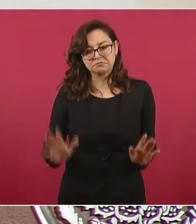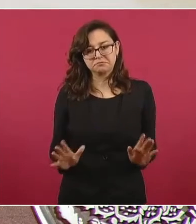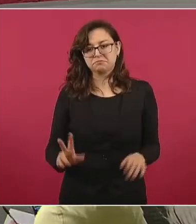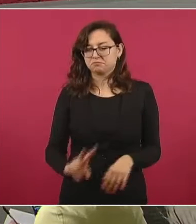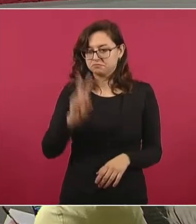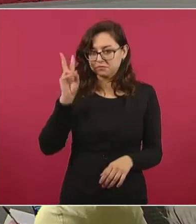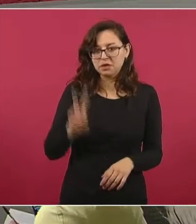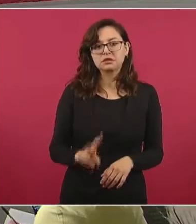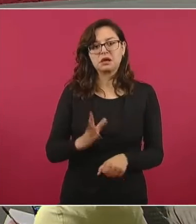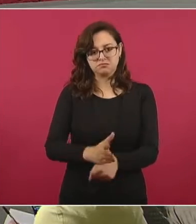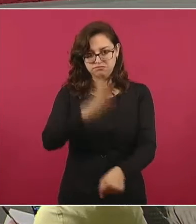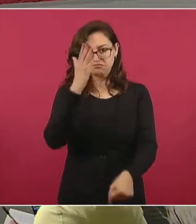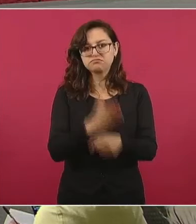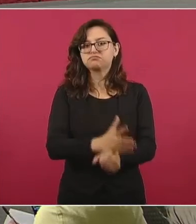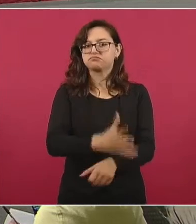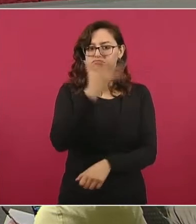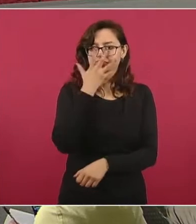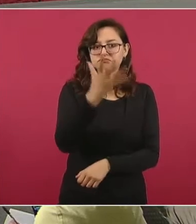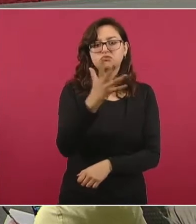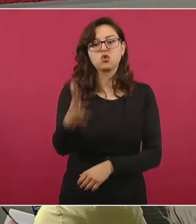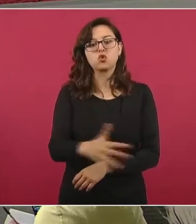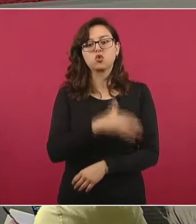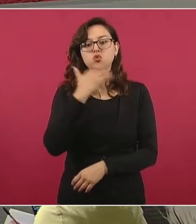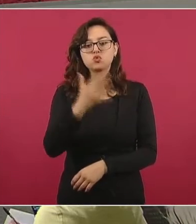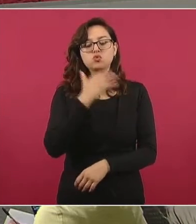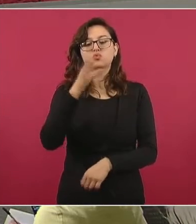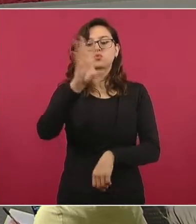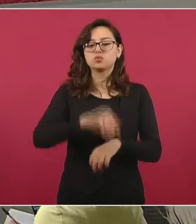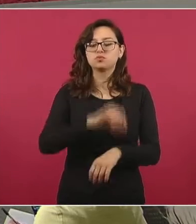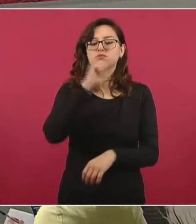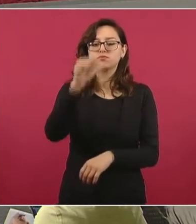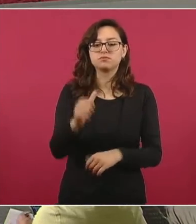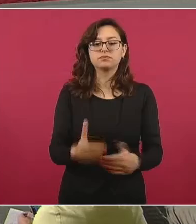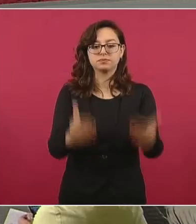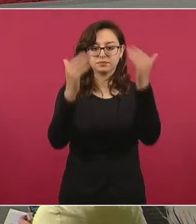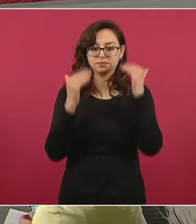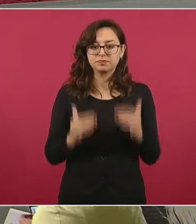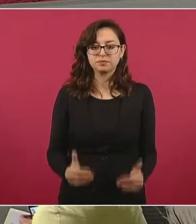impunidad y cero corrupción. Pasemos a las cifras.